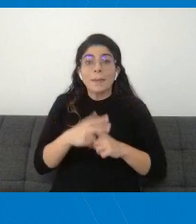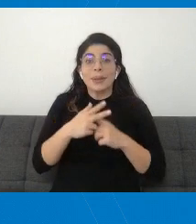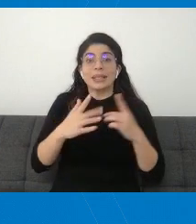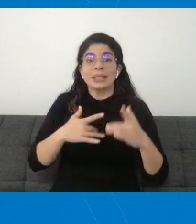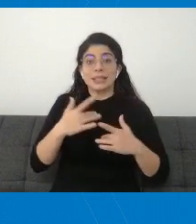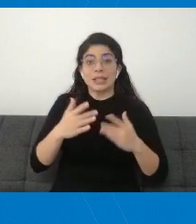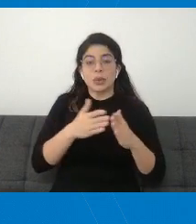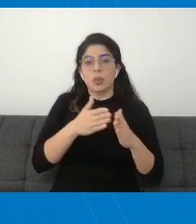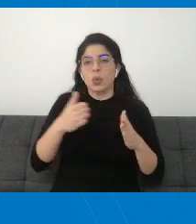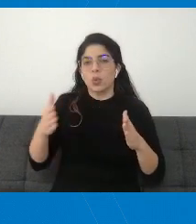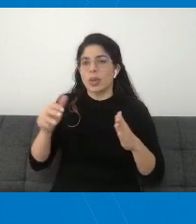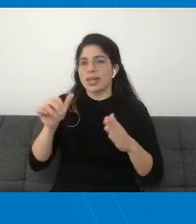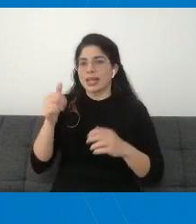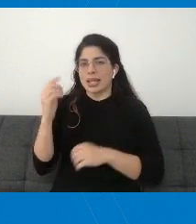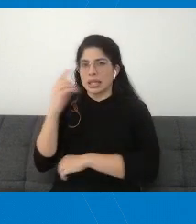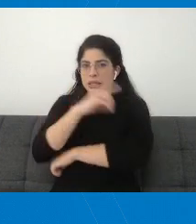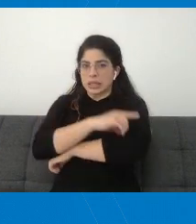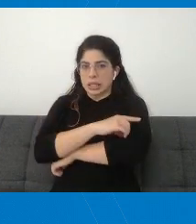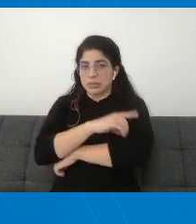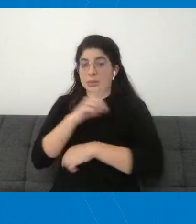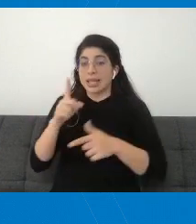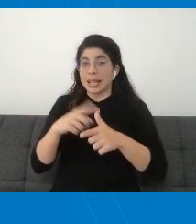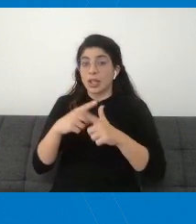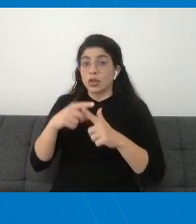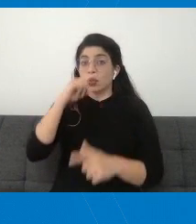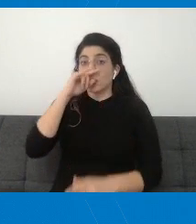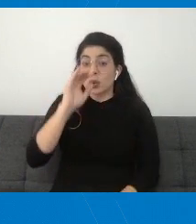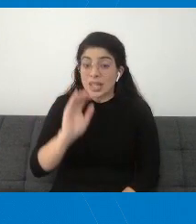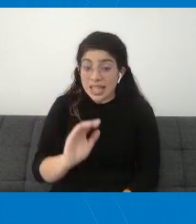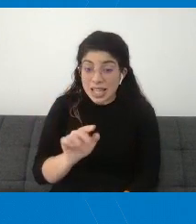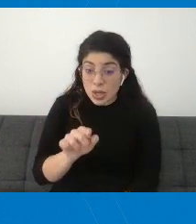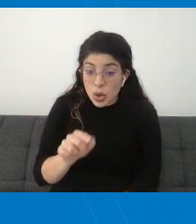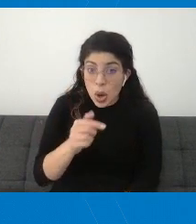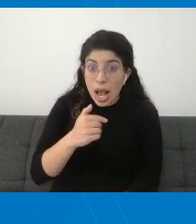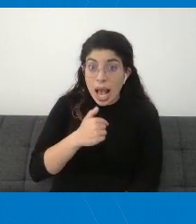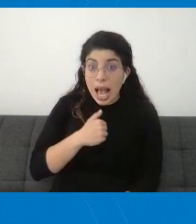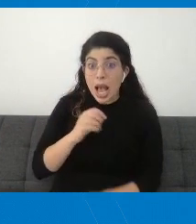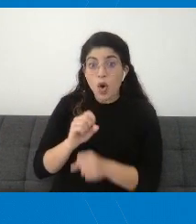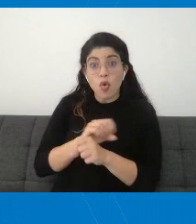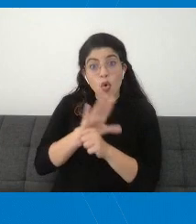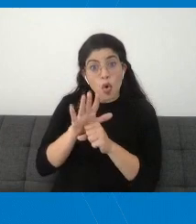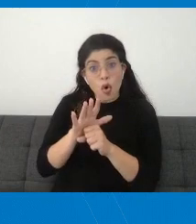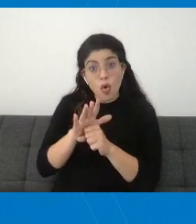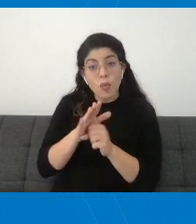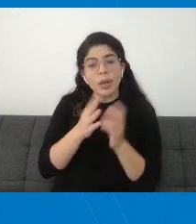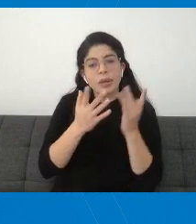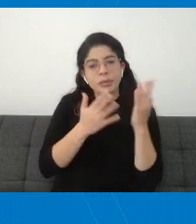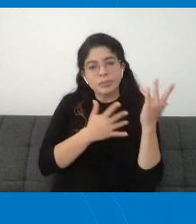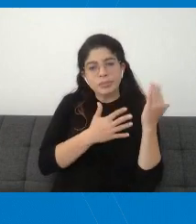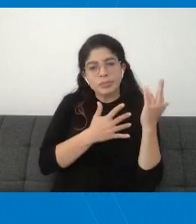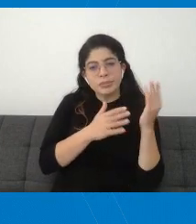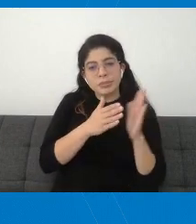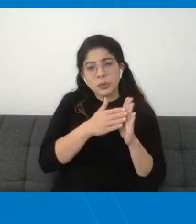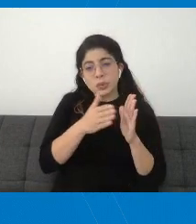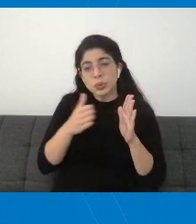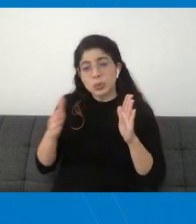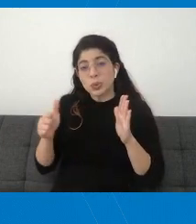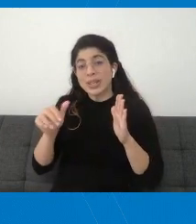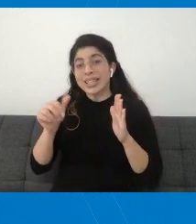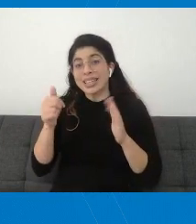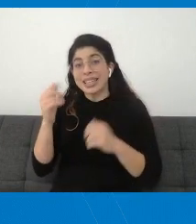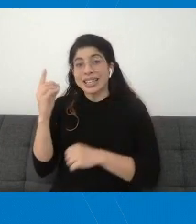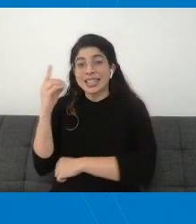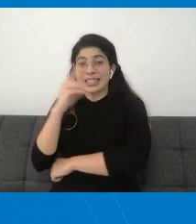Entonces, el niño que ha tenido COVID-19, luego de esos 10 días posteriores a la fecha de